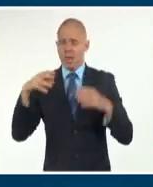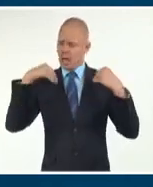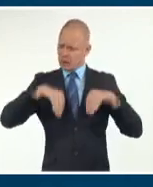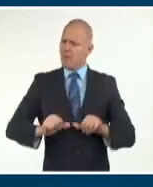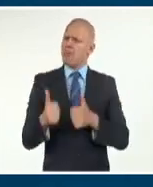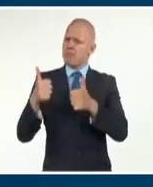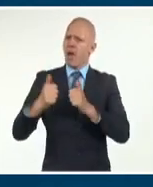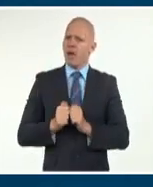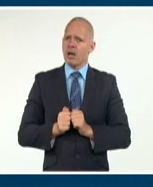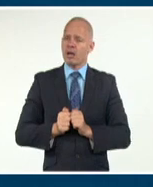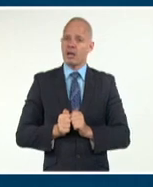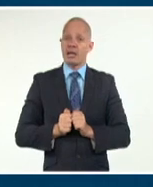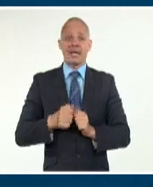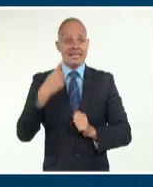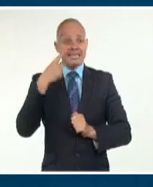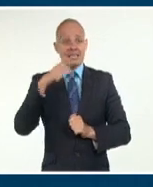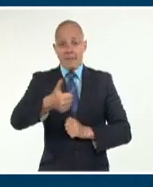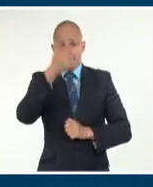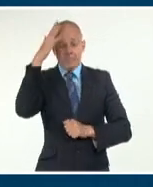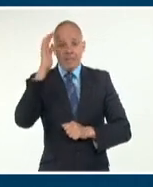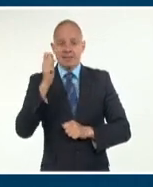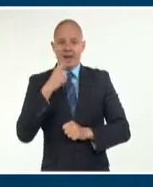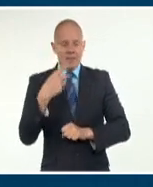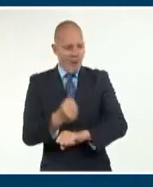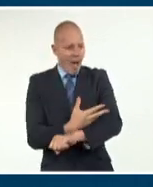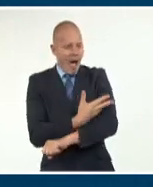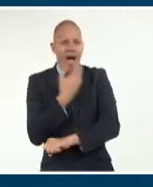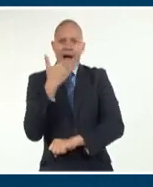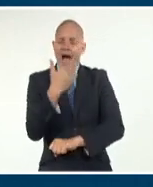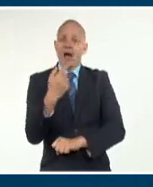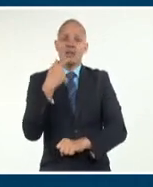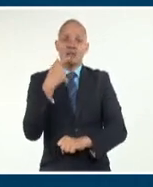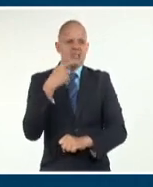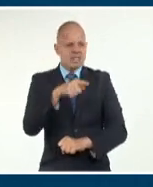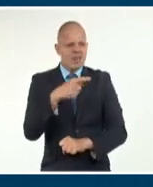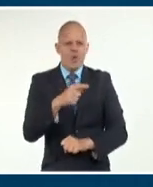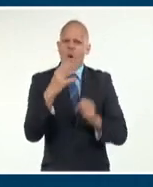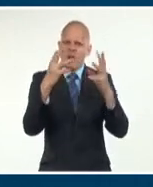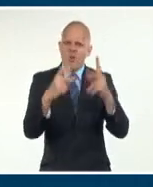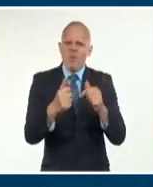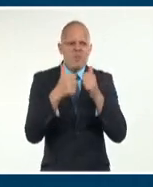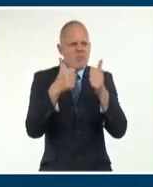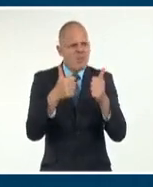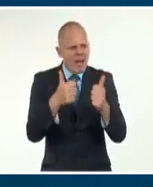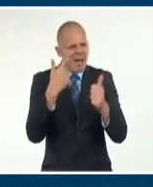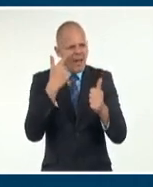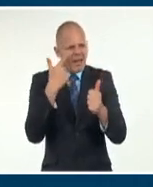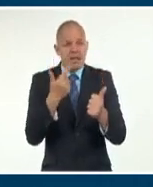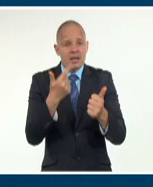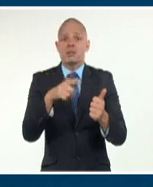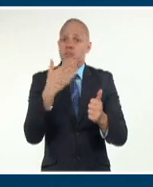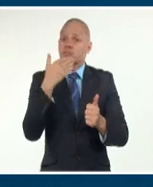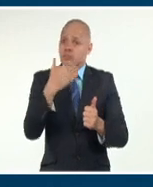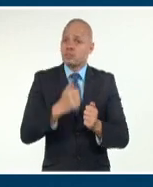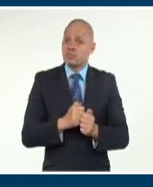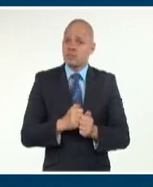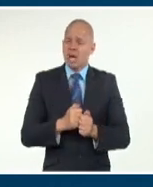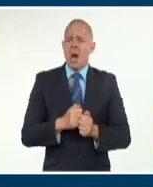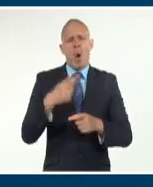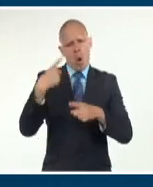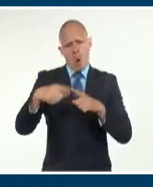dijo emocionado que los resultados son impresionantes y hay muchas cosas que significar. En próximas